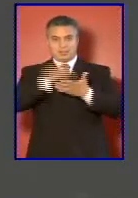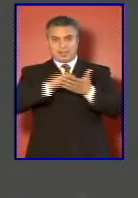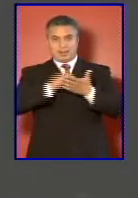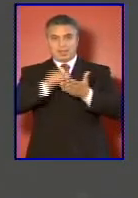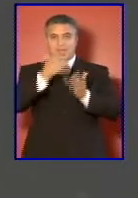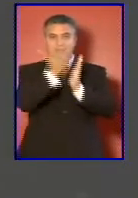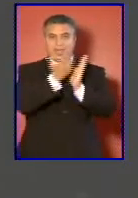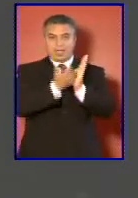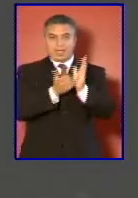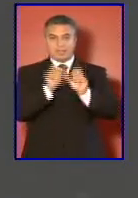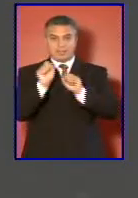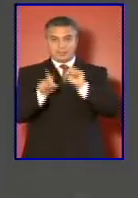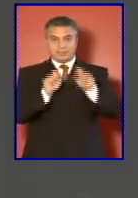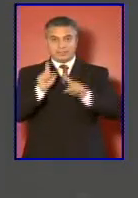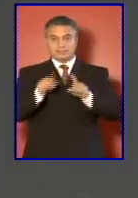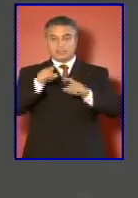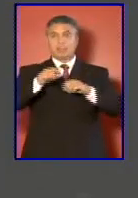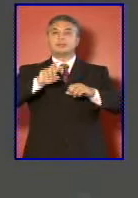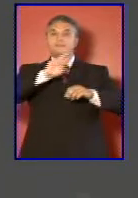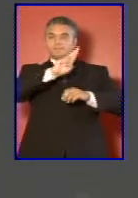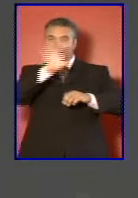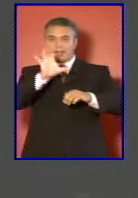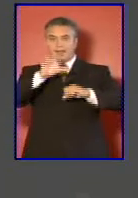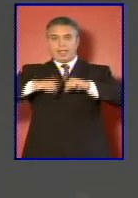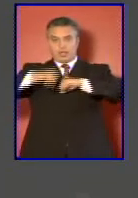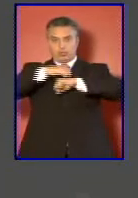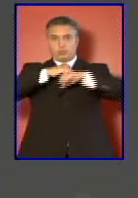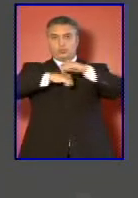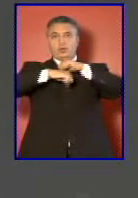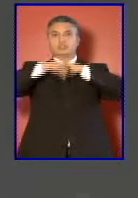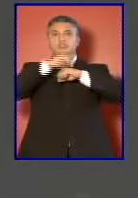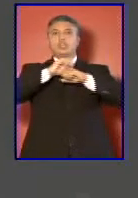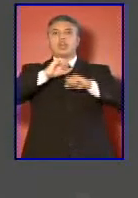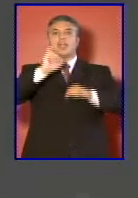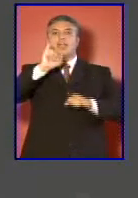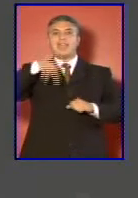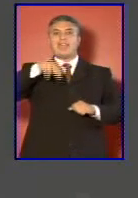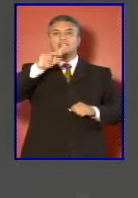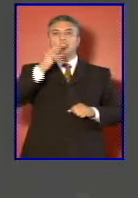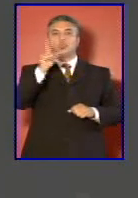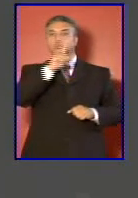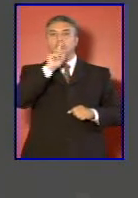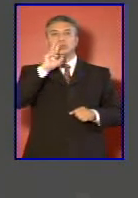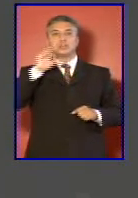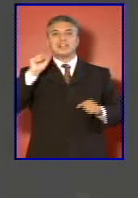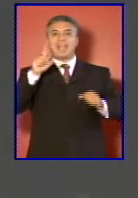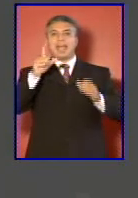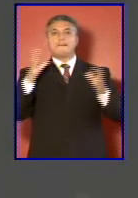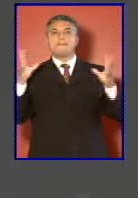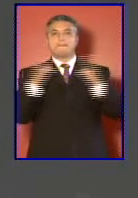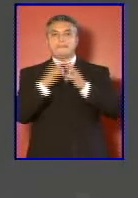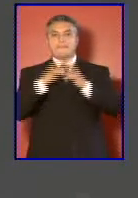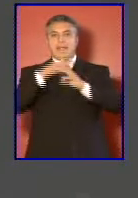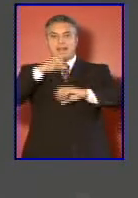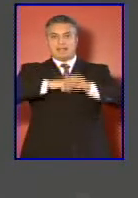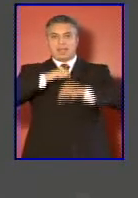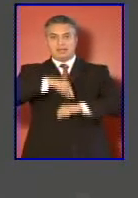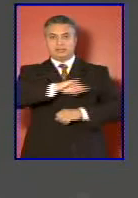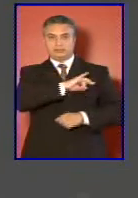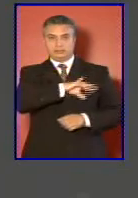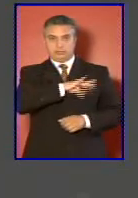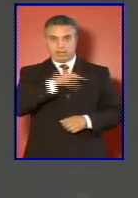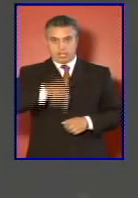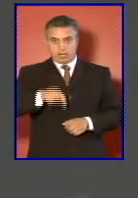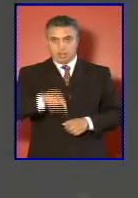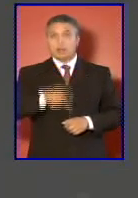es la reestructuración de las industrias militares la industria militar chilena si bien ha logrado